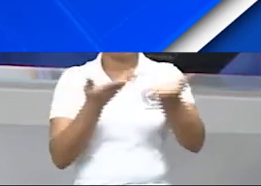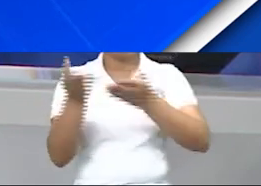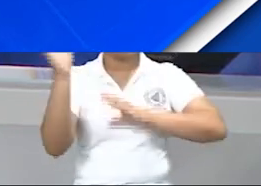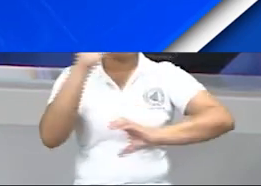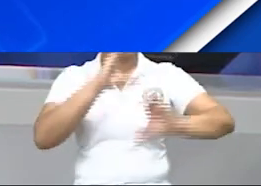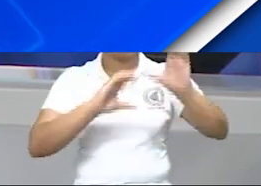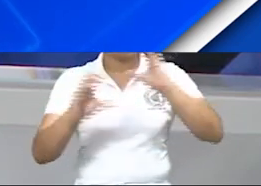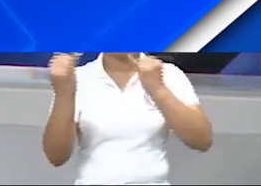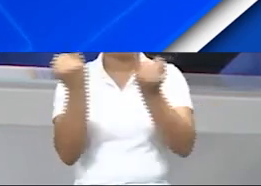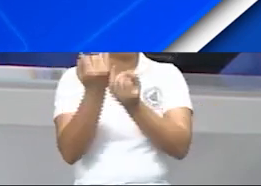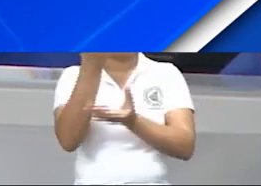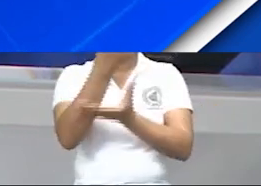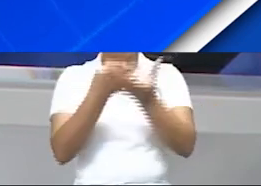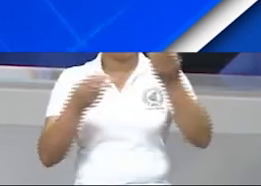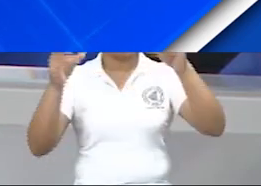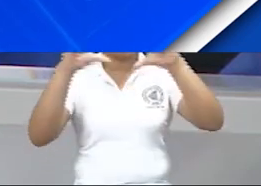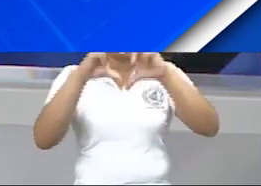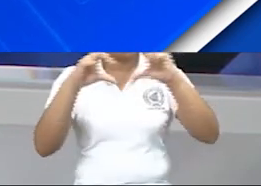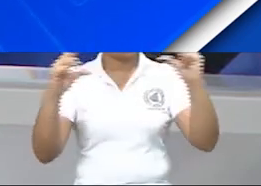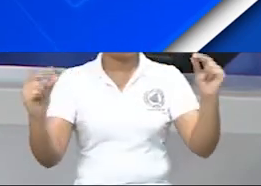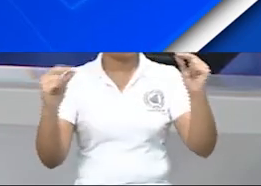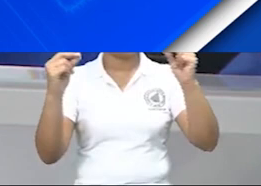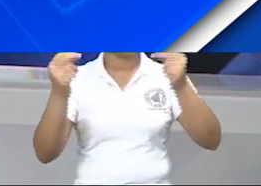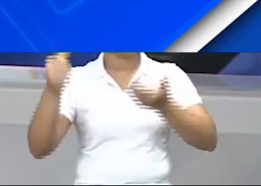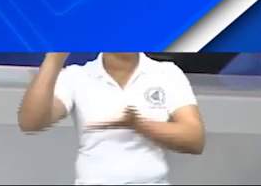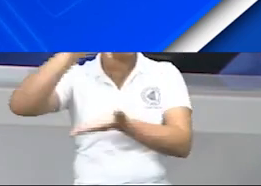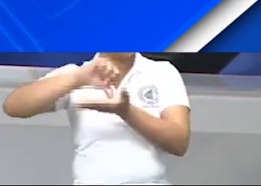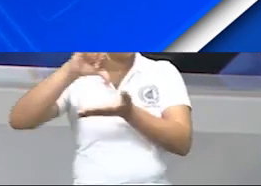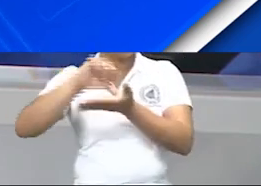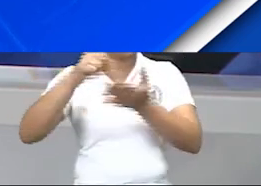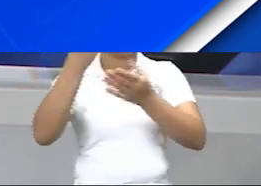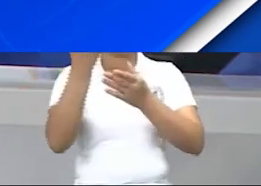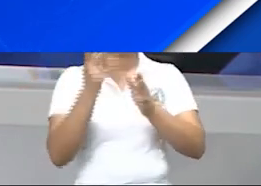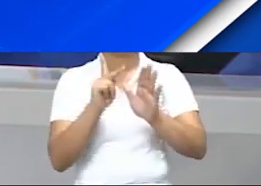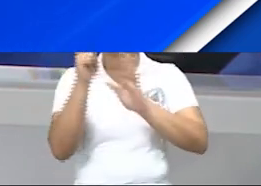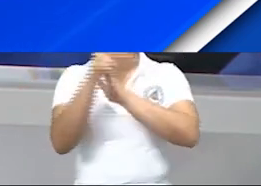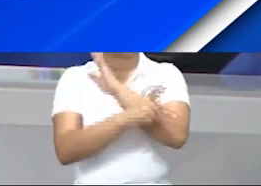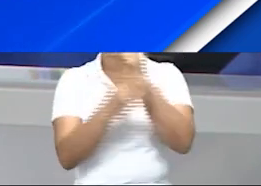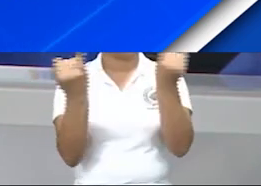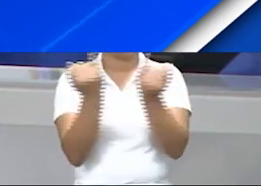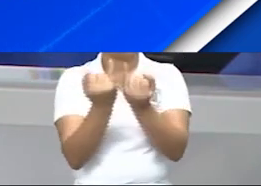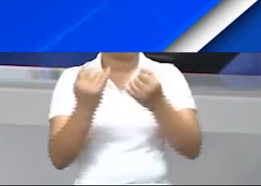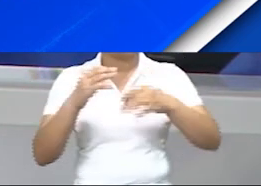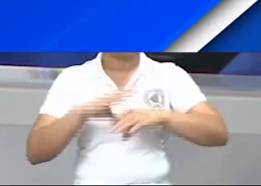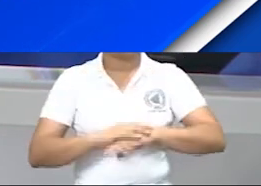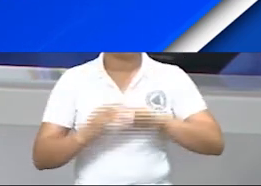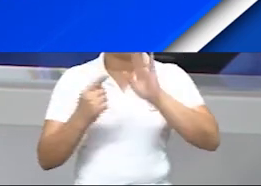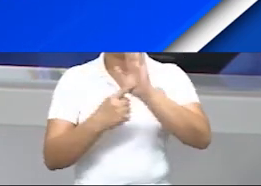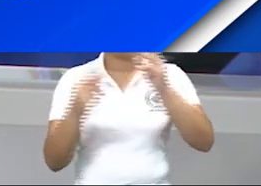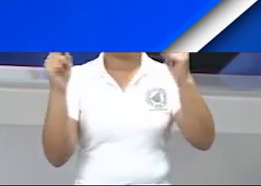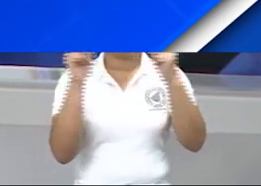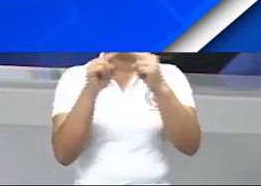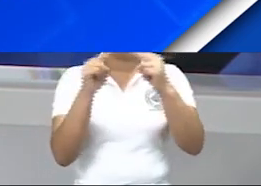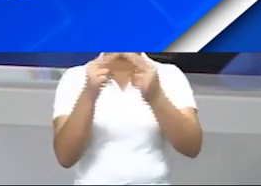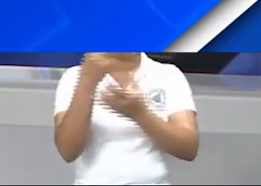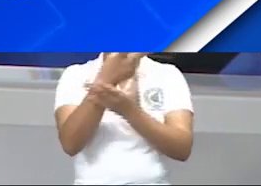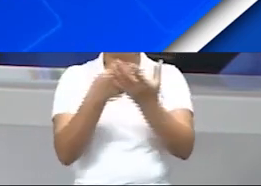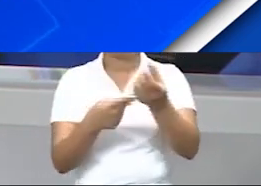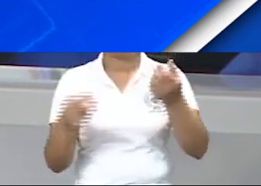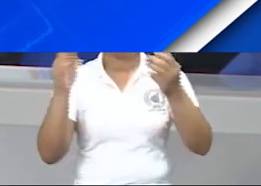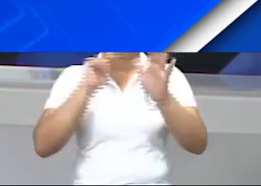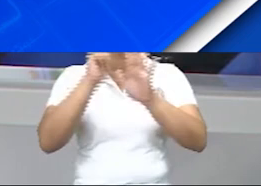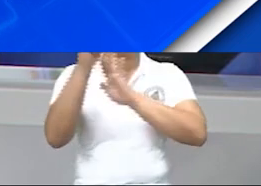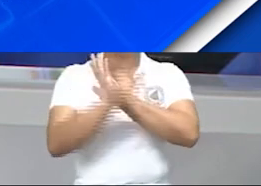-técnico de ambos estados. Este objetivo representa un mayor acercamiento entre ambos países para